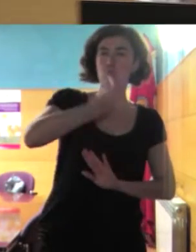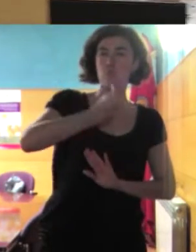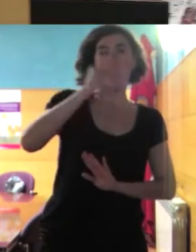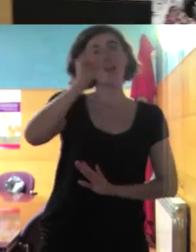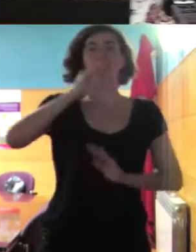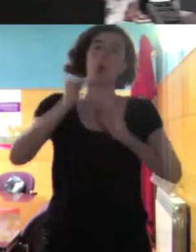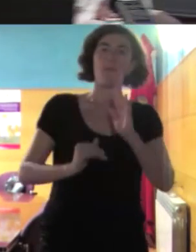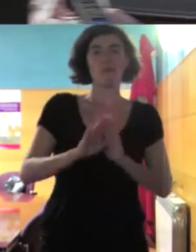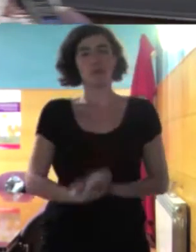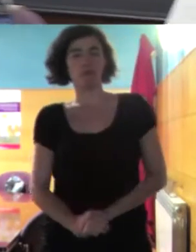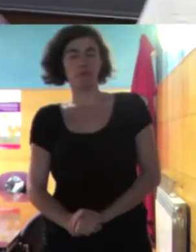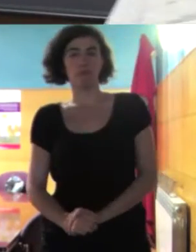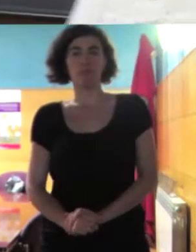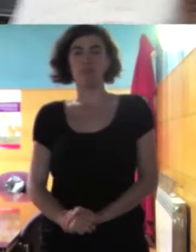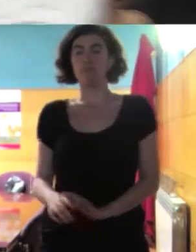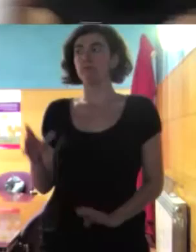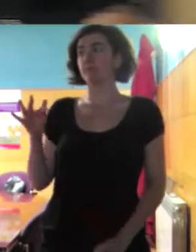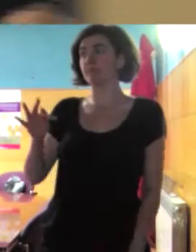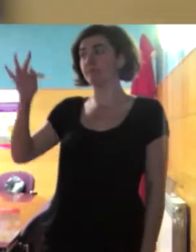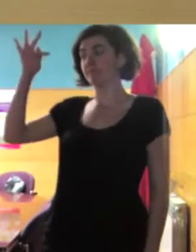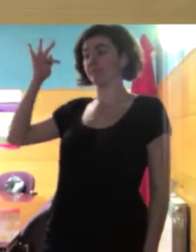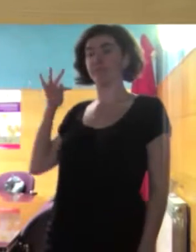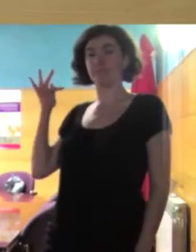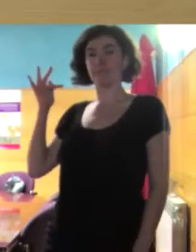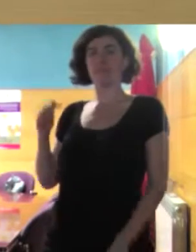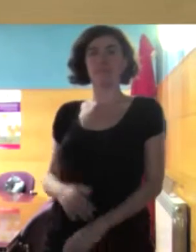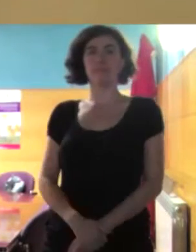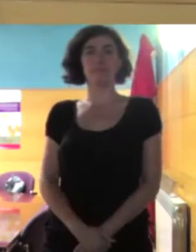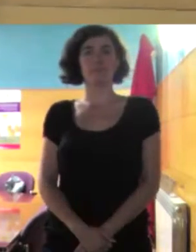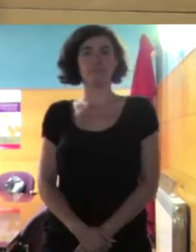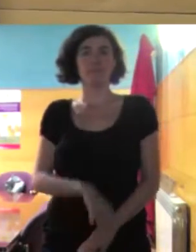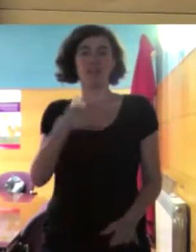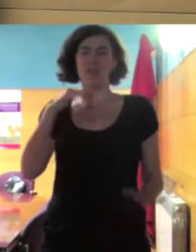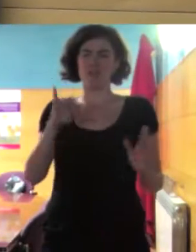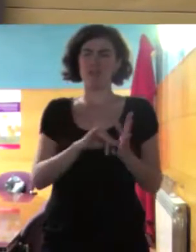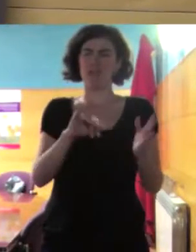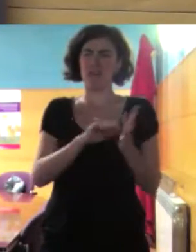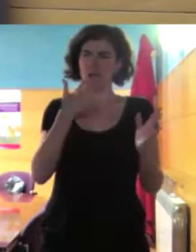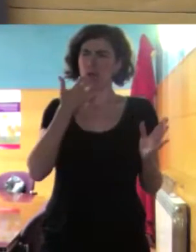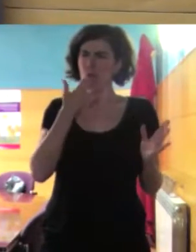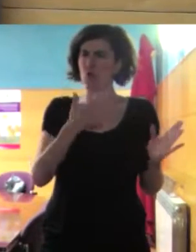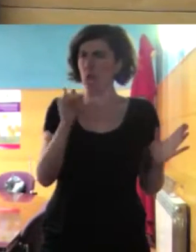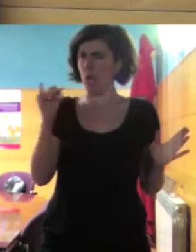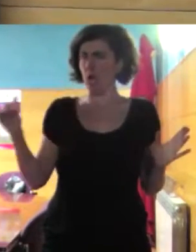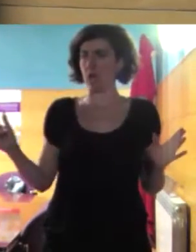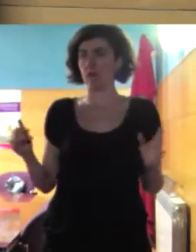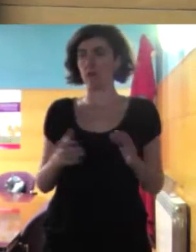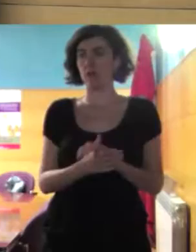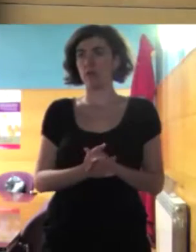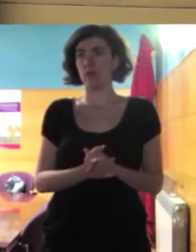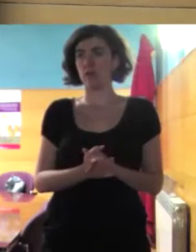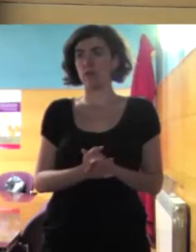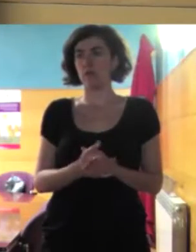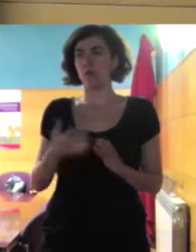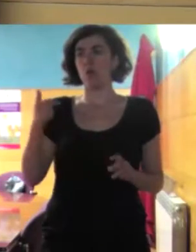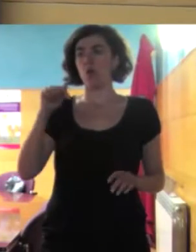claro yo iría me quedaría más cerca yo de vosotros a partir de 25